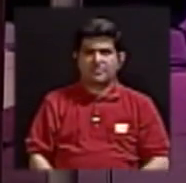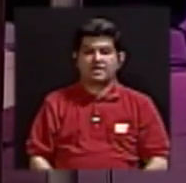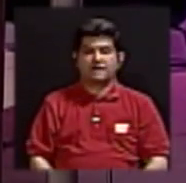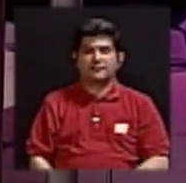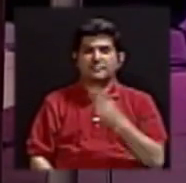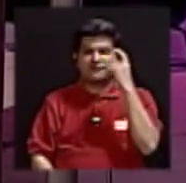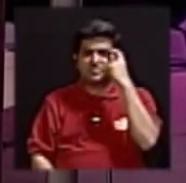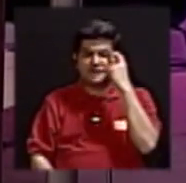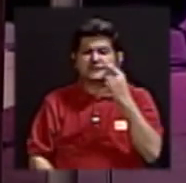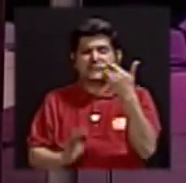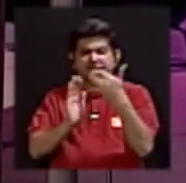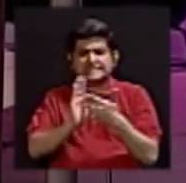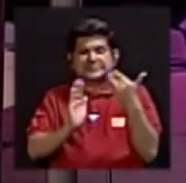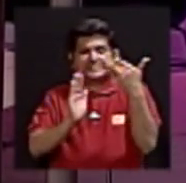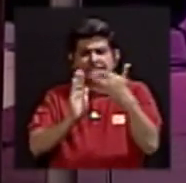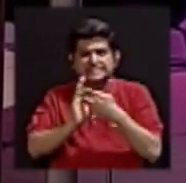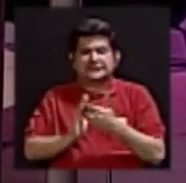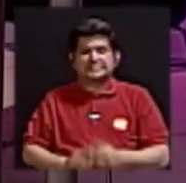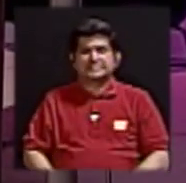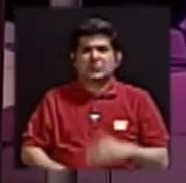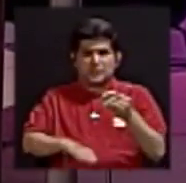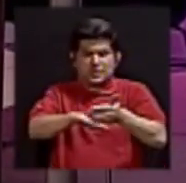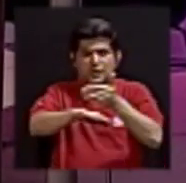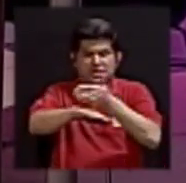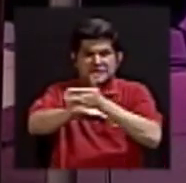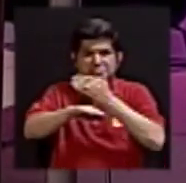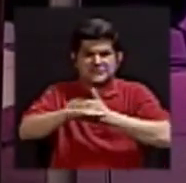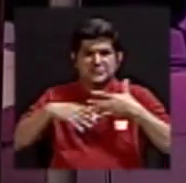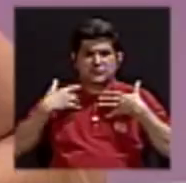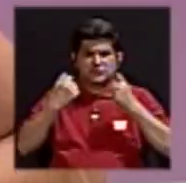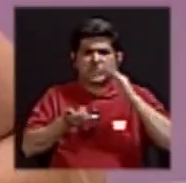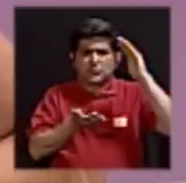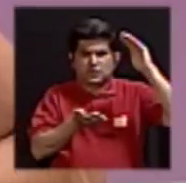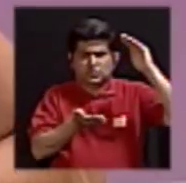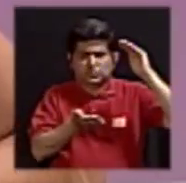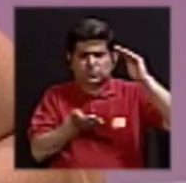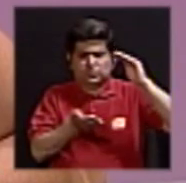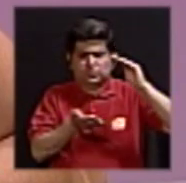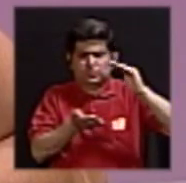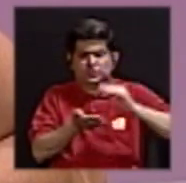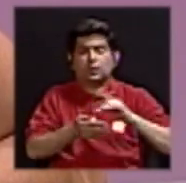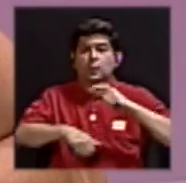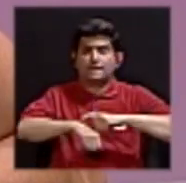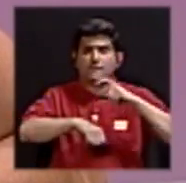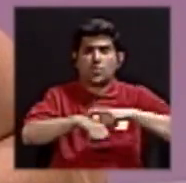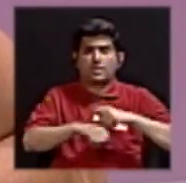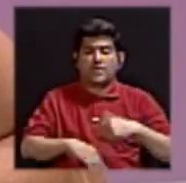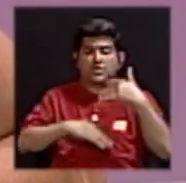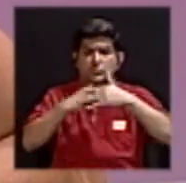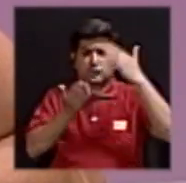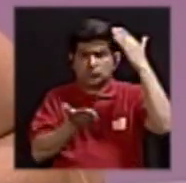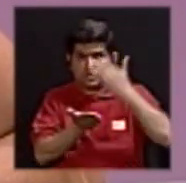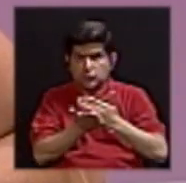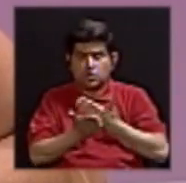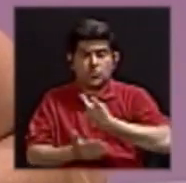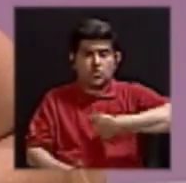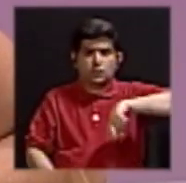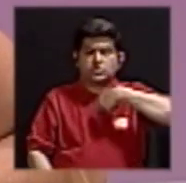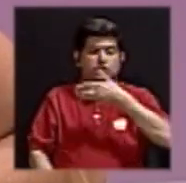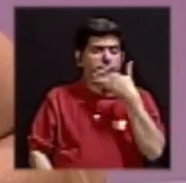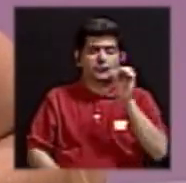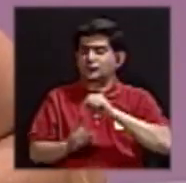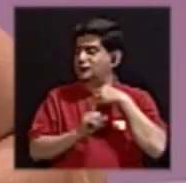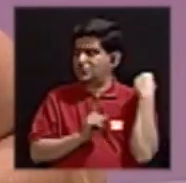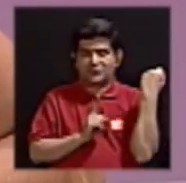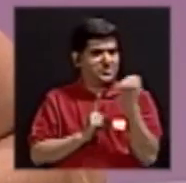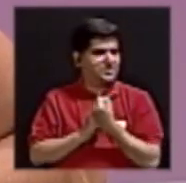en un deterioro de su salud progresivamente. Cuando llega el momento de la menopausia y no estamos en nuestra mejor